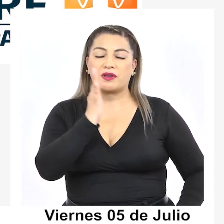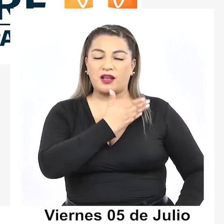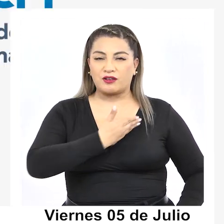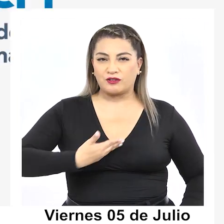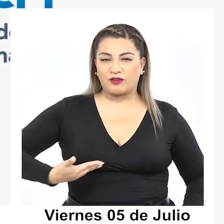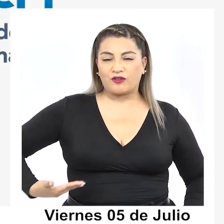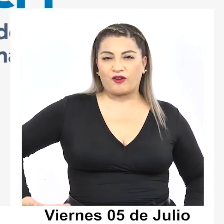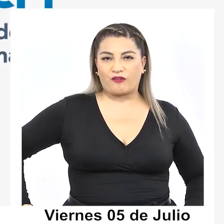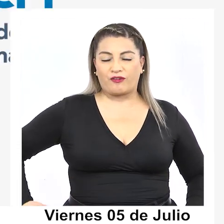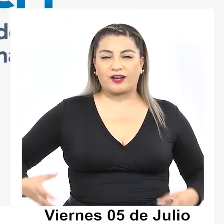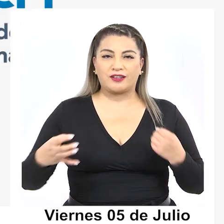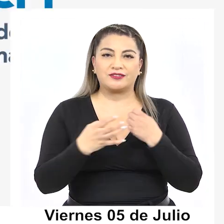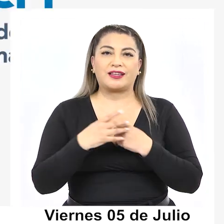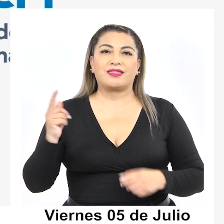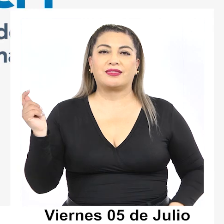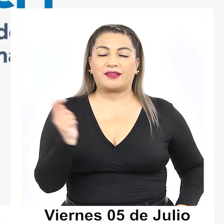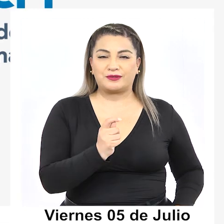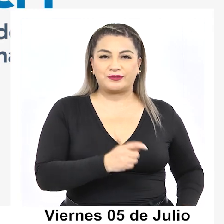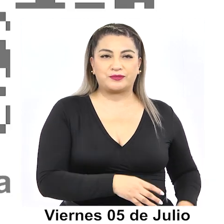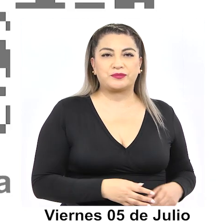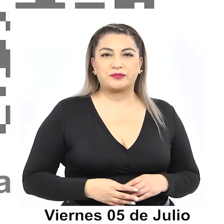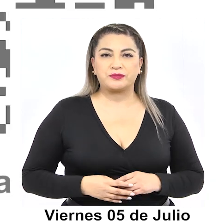Regional de Tarapacá.